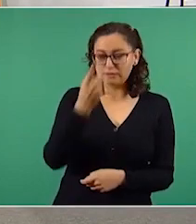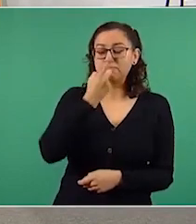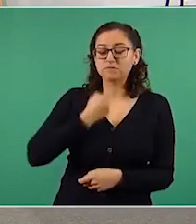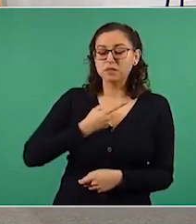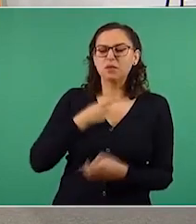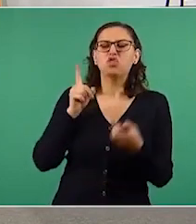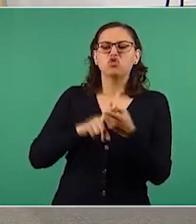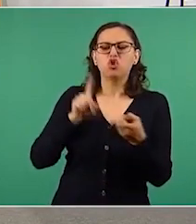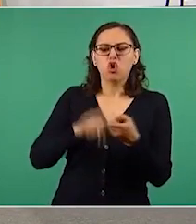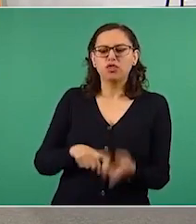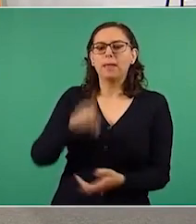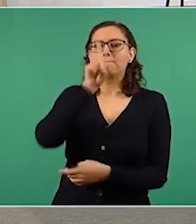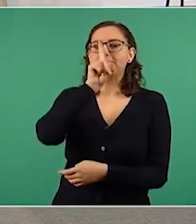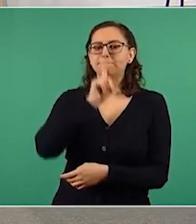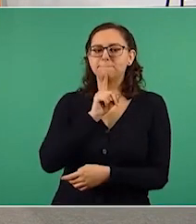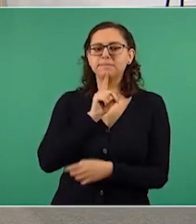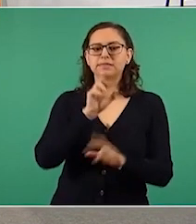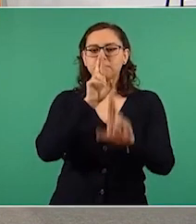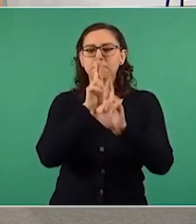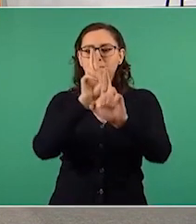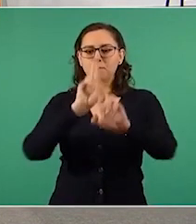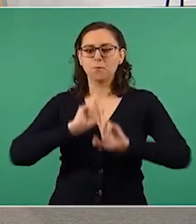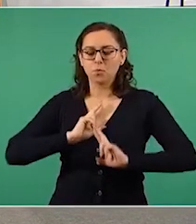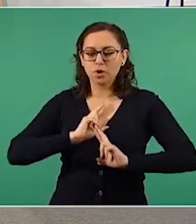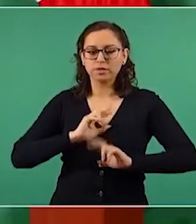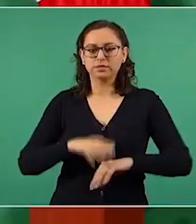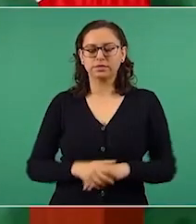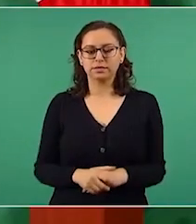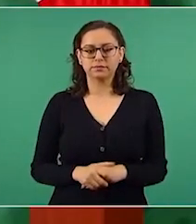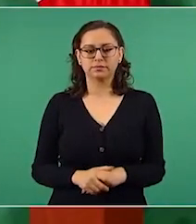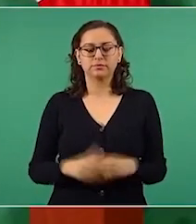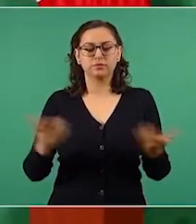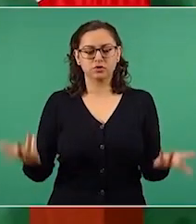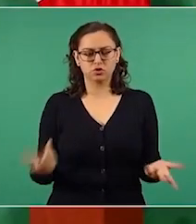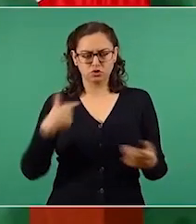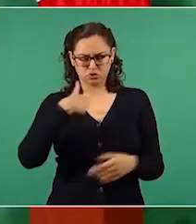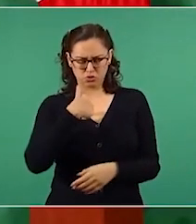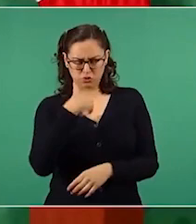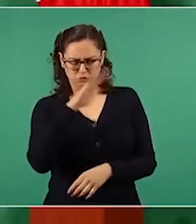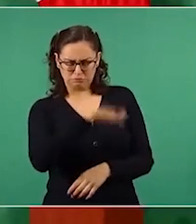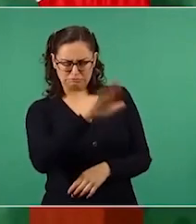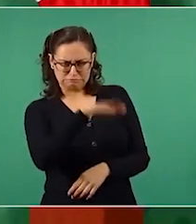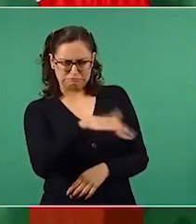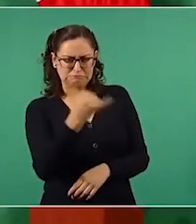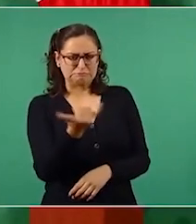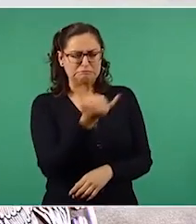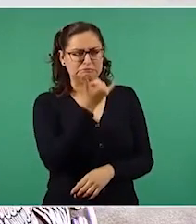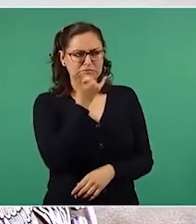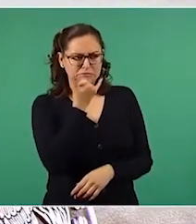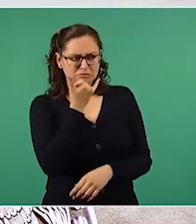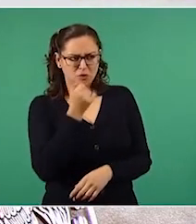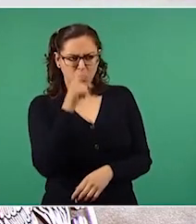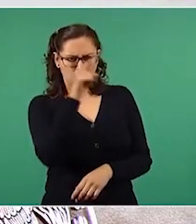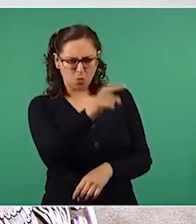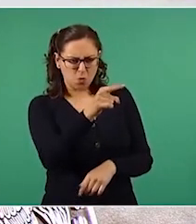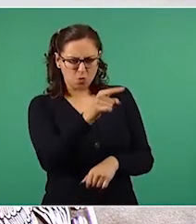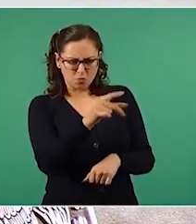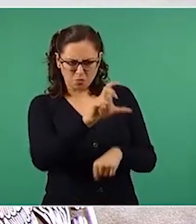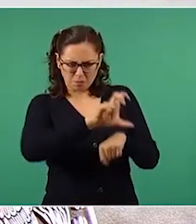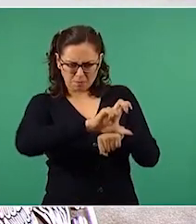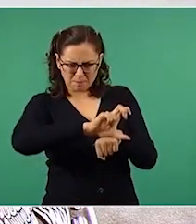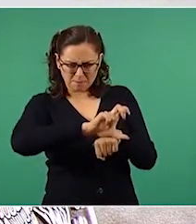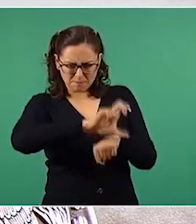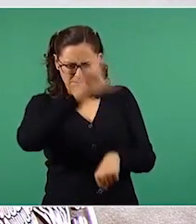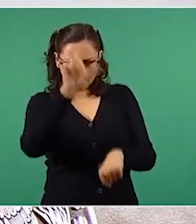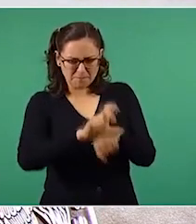¿Es mi derecho de réplica? Espero la respuesta. Yo le pregunto a él, ¿no le parece un poco machista? Lo